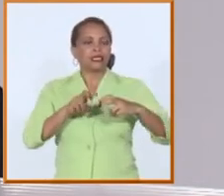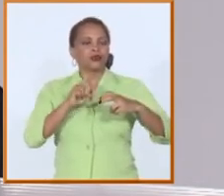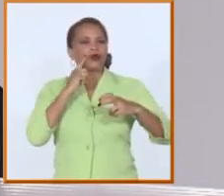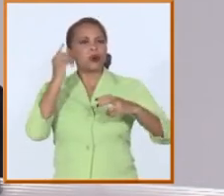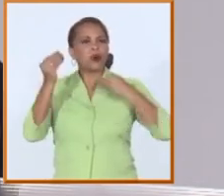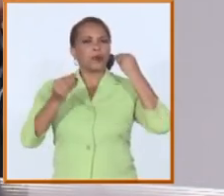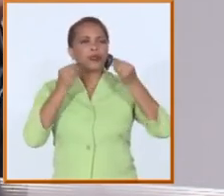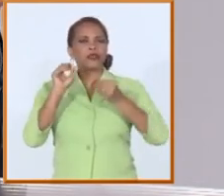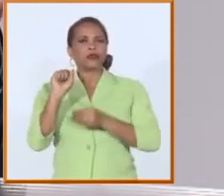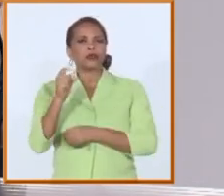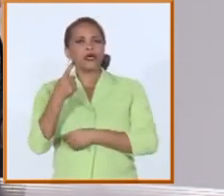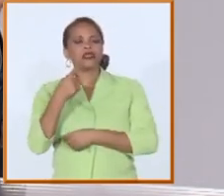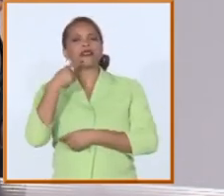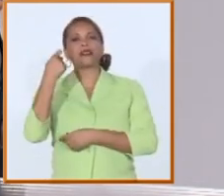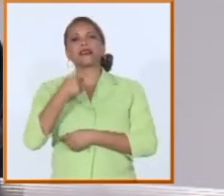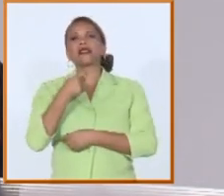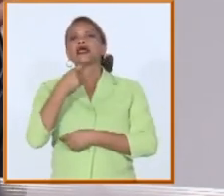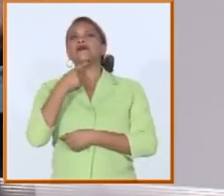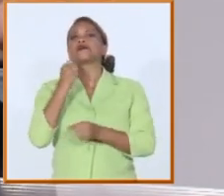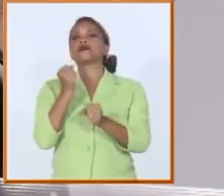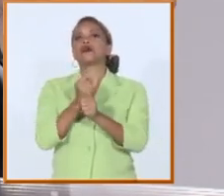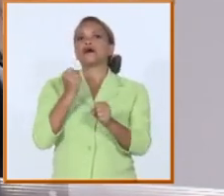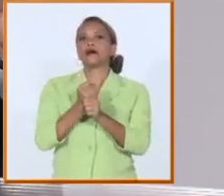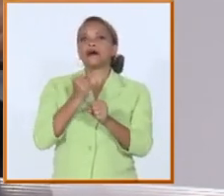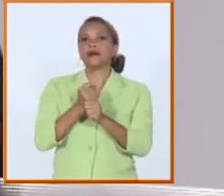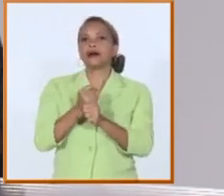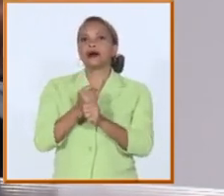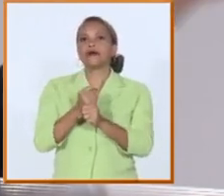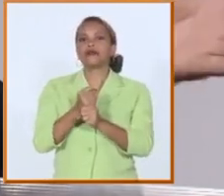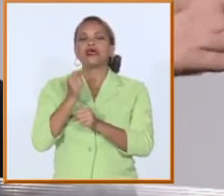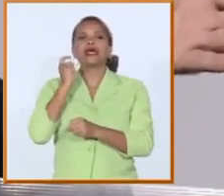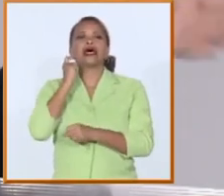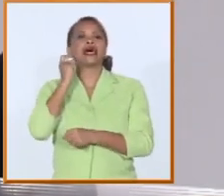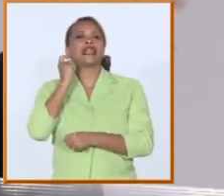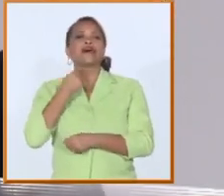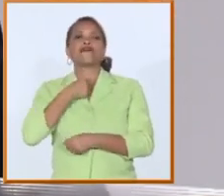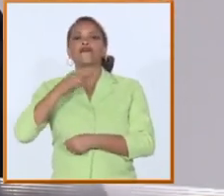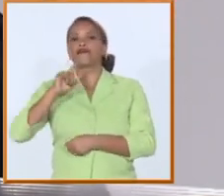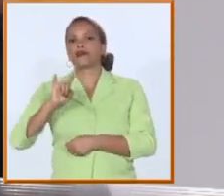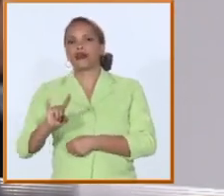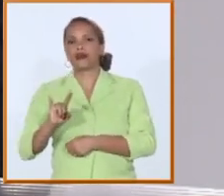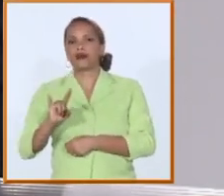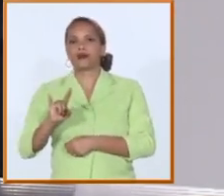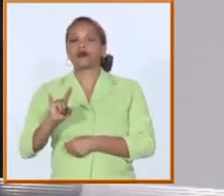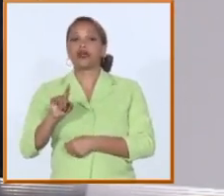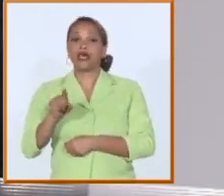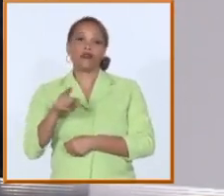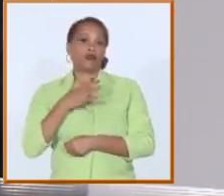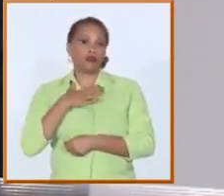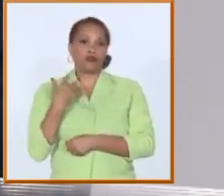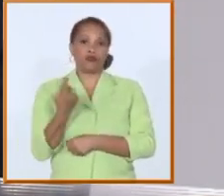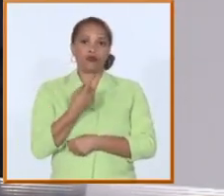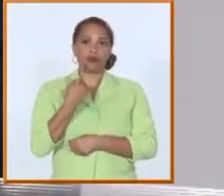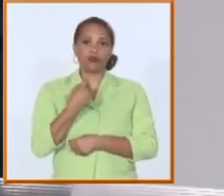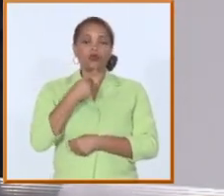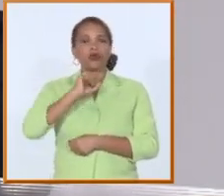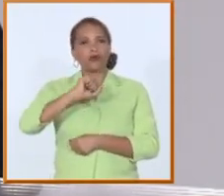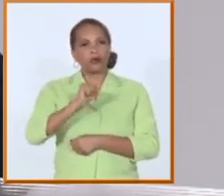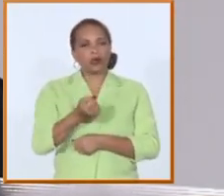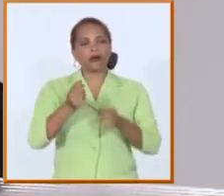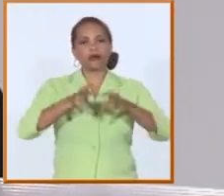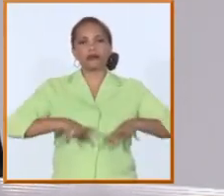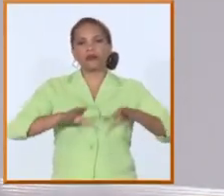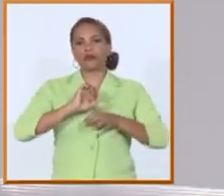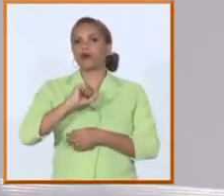que hemos trabajado muy cercanos a la FEU en los últimos años primero porque es nuestra vocación y segundo porque nos ha obligado la situación